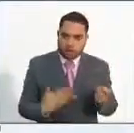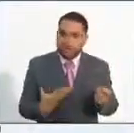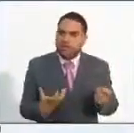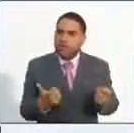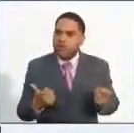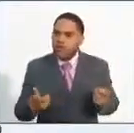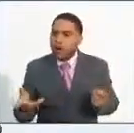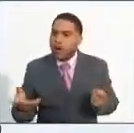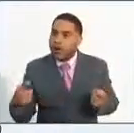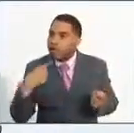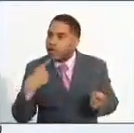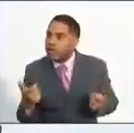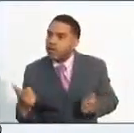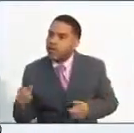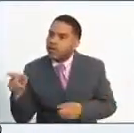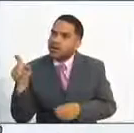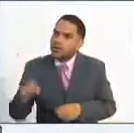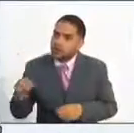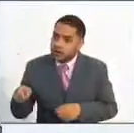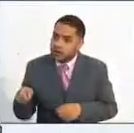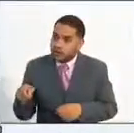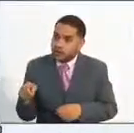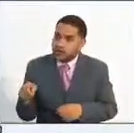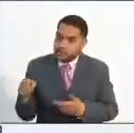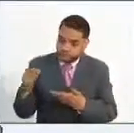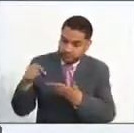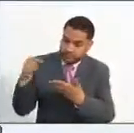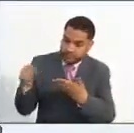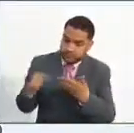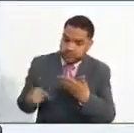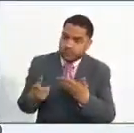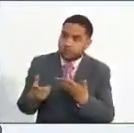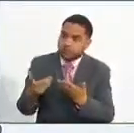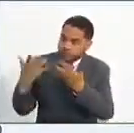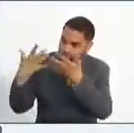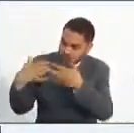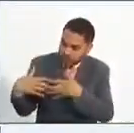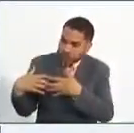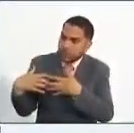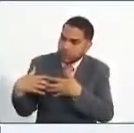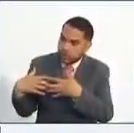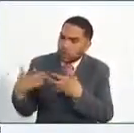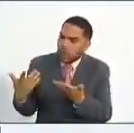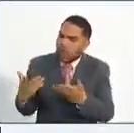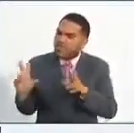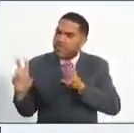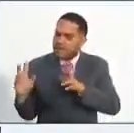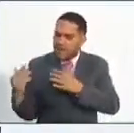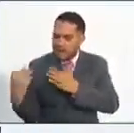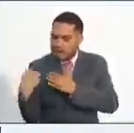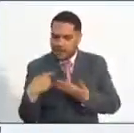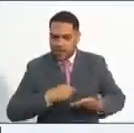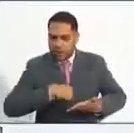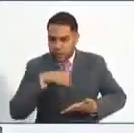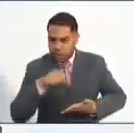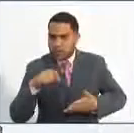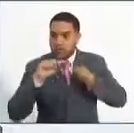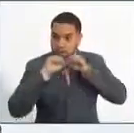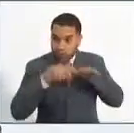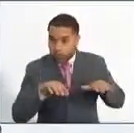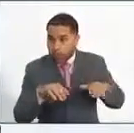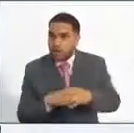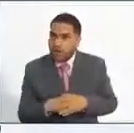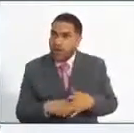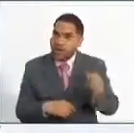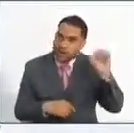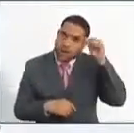área donde me exigen que el empleo tiene, digamos, funciones ligadas con contratación pública y si resulta